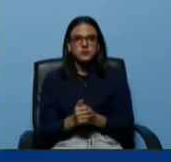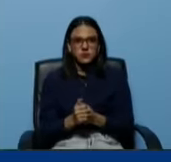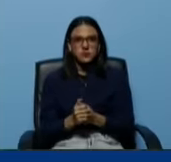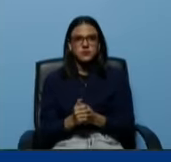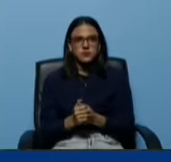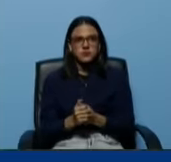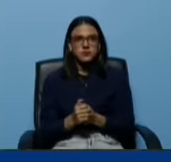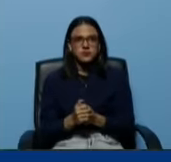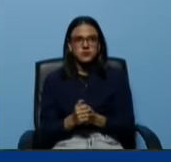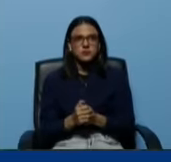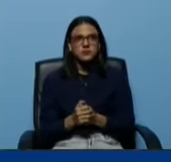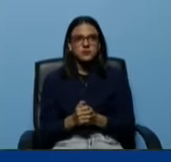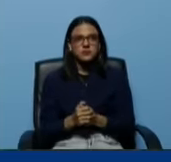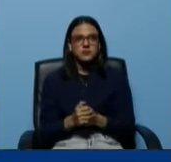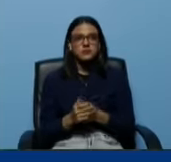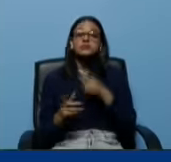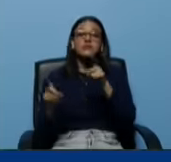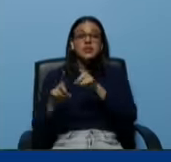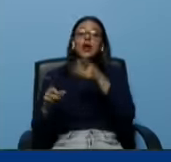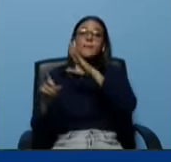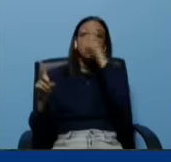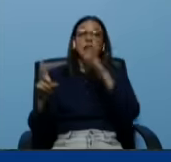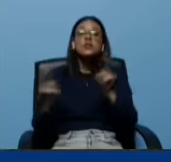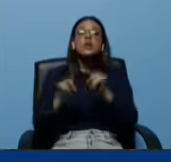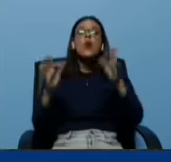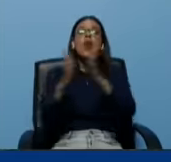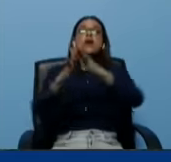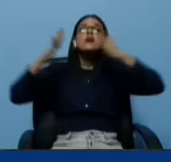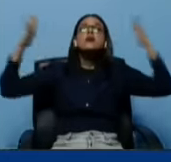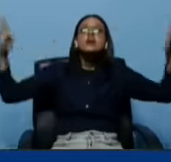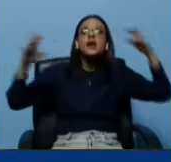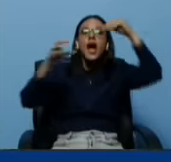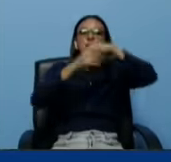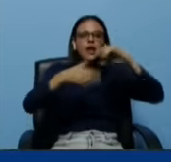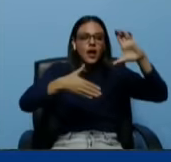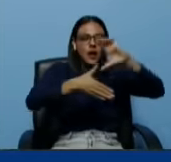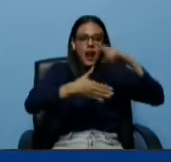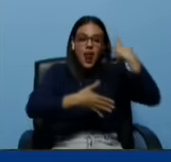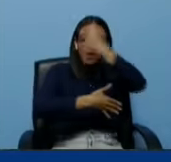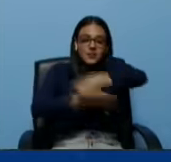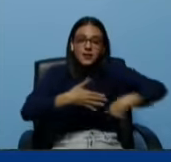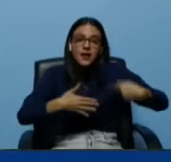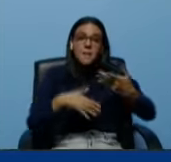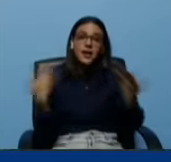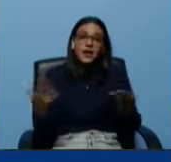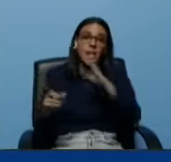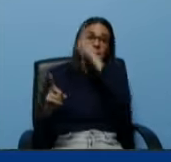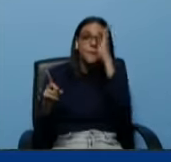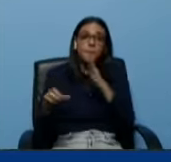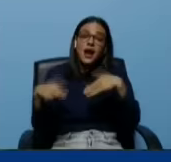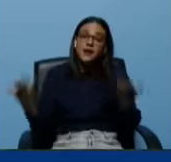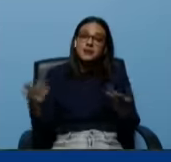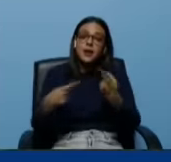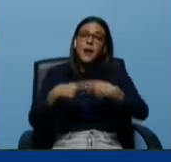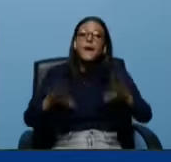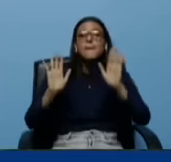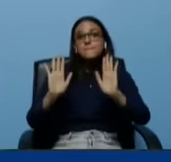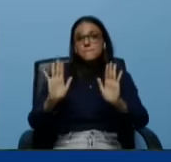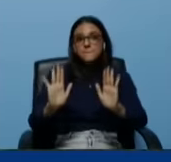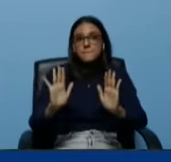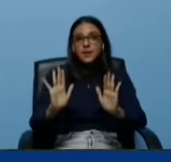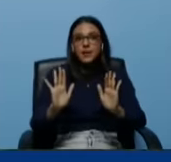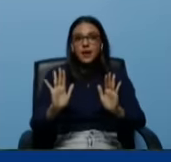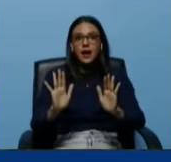gigante. El gigante de América Latina. ¿Eh? El gigante. Pero con ese